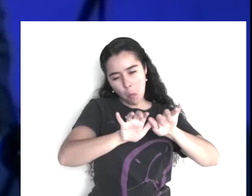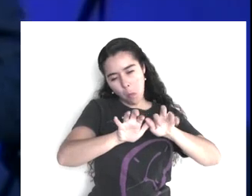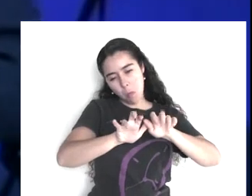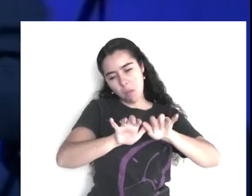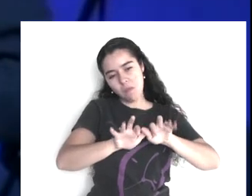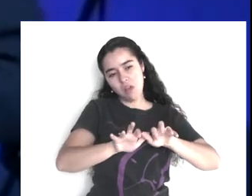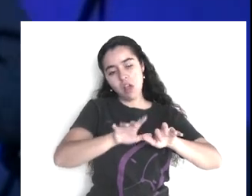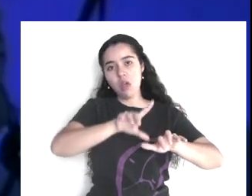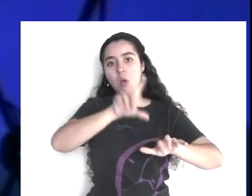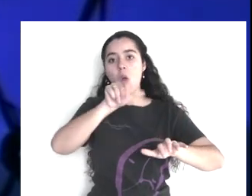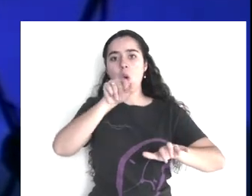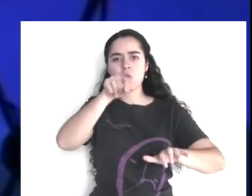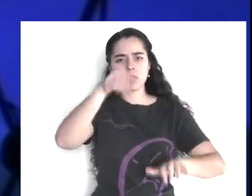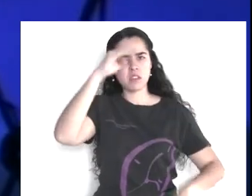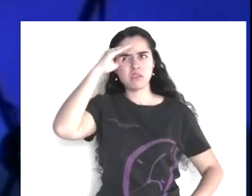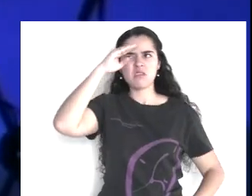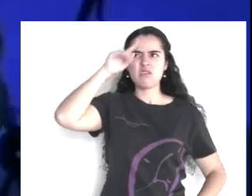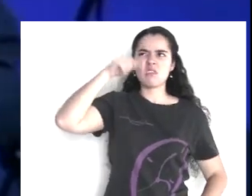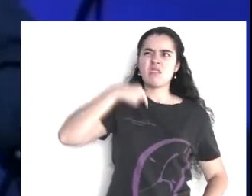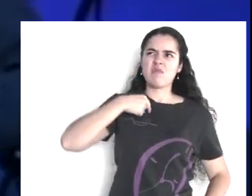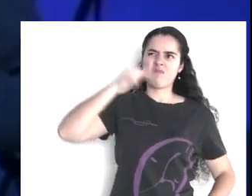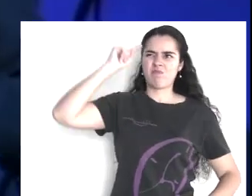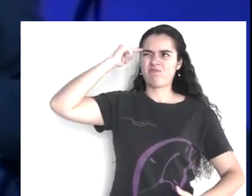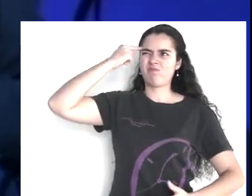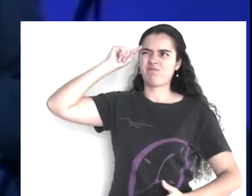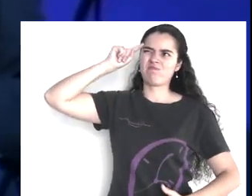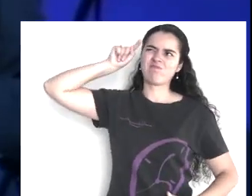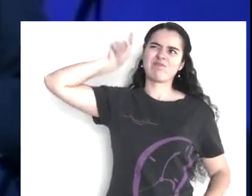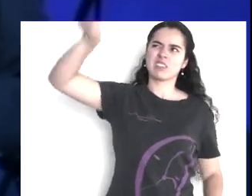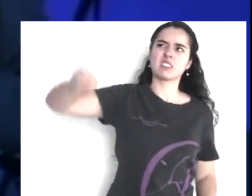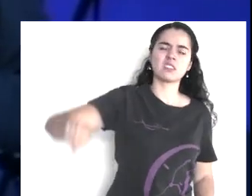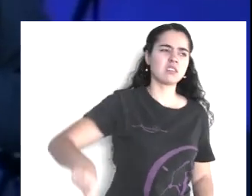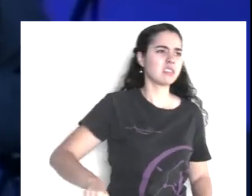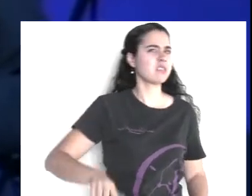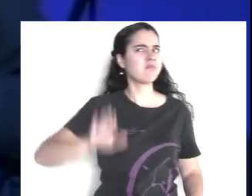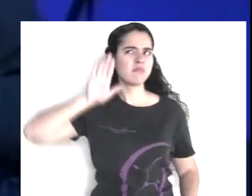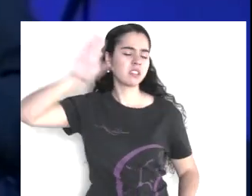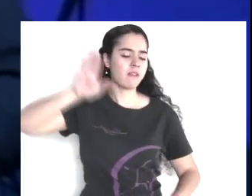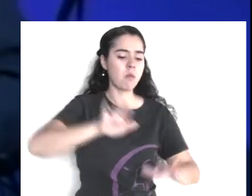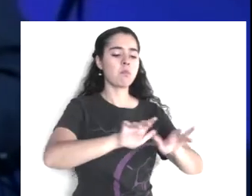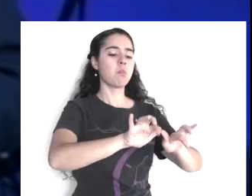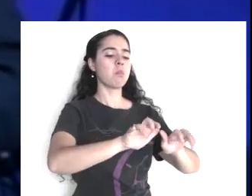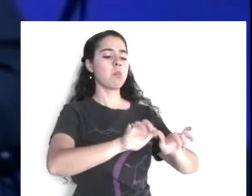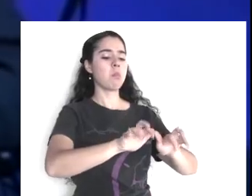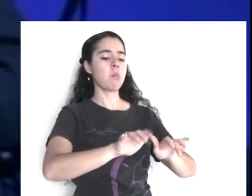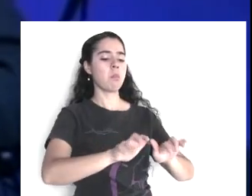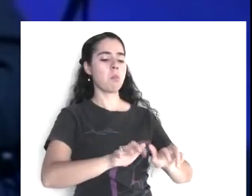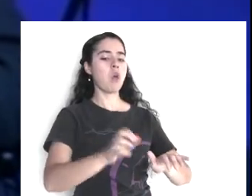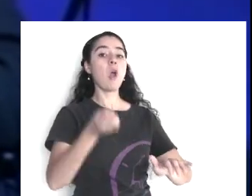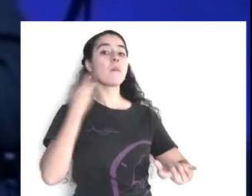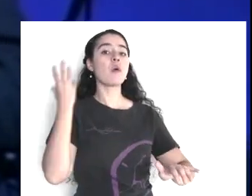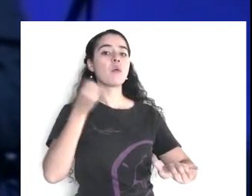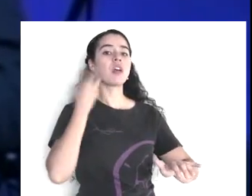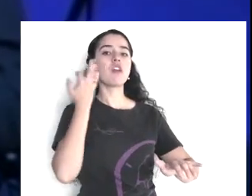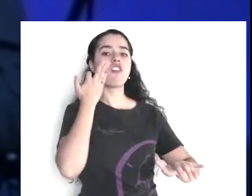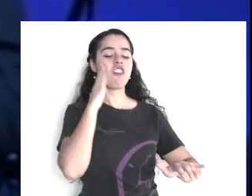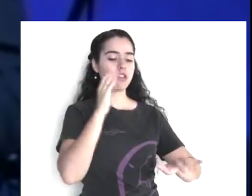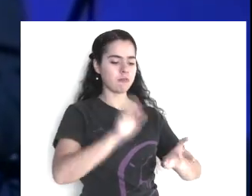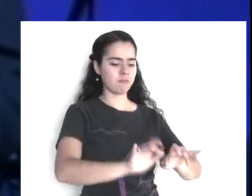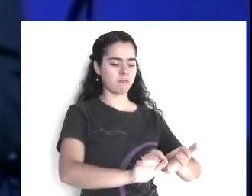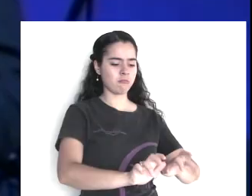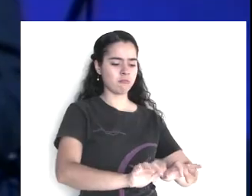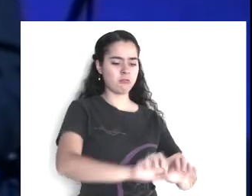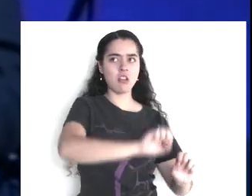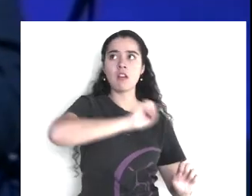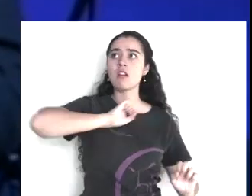pero, de pronto, dices algo, alguien, si, entonces, o alguien, te dice, oye, ya viste, lo